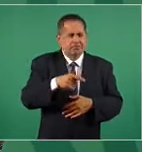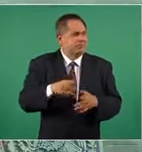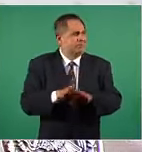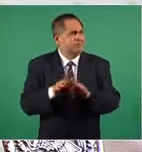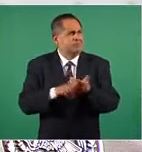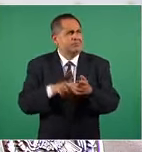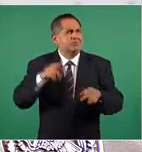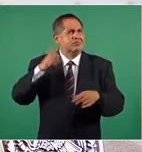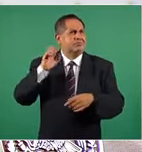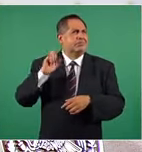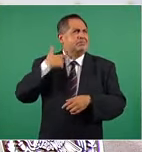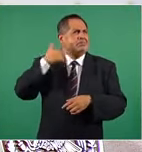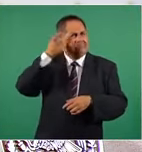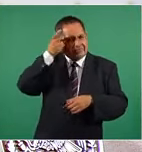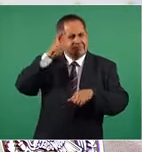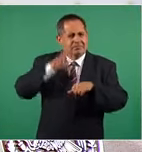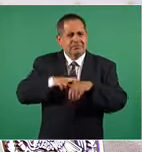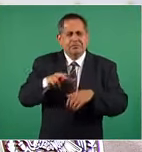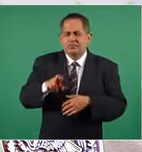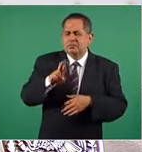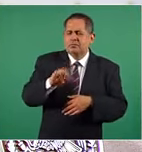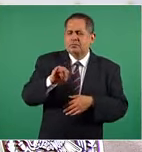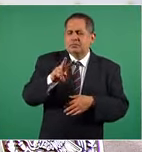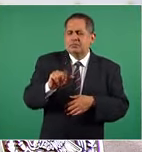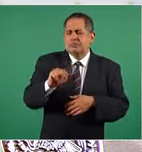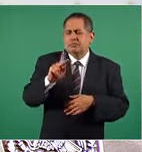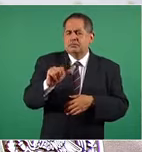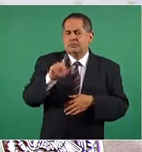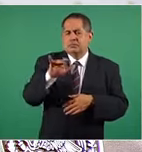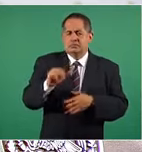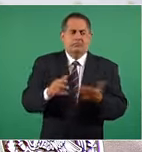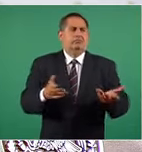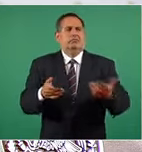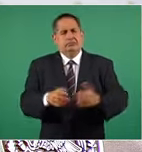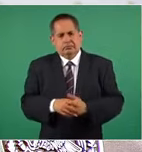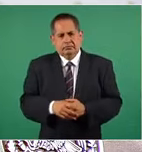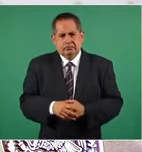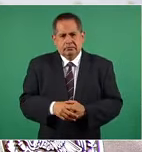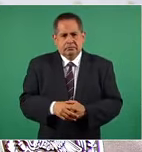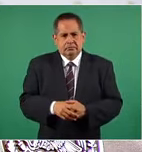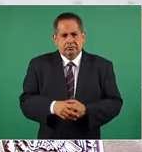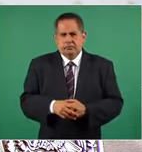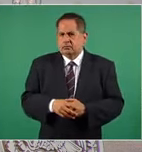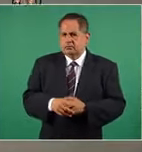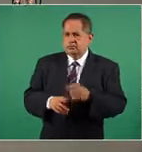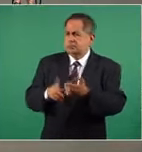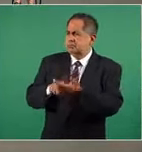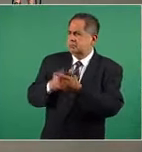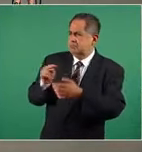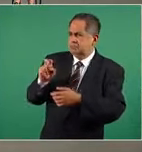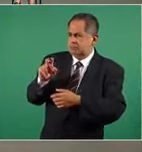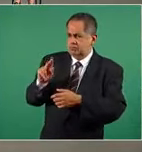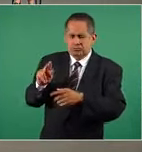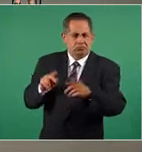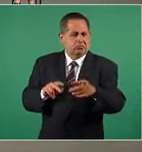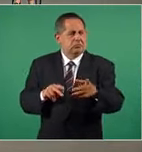a ser director Riva Palacio, ¿no? En los ochenta. también